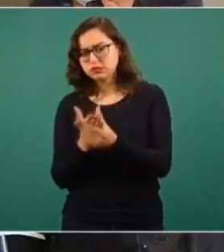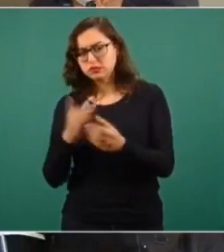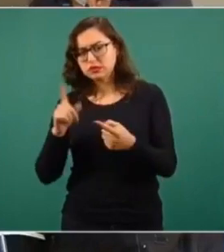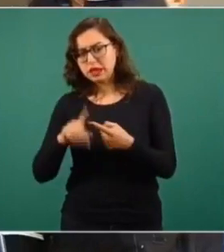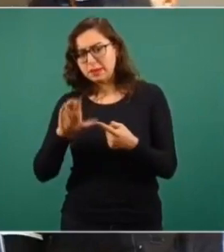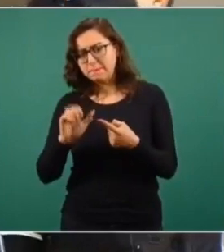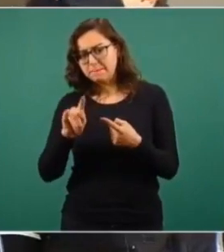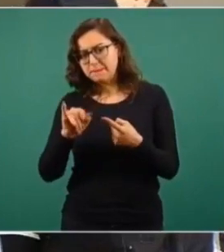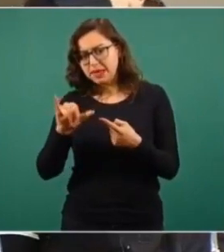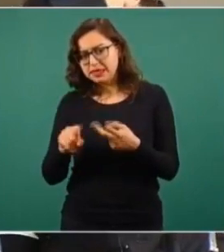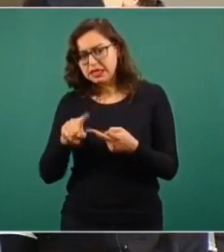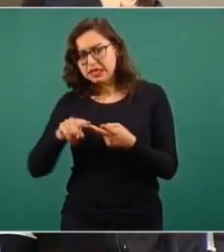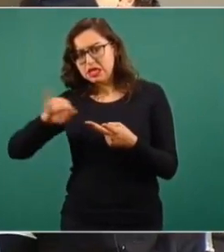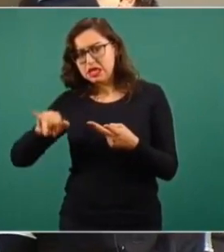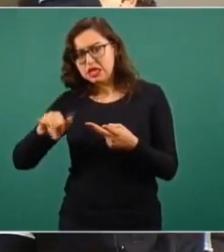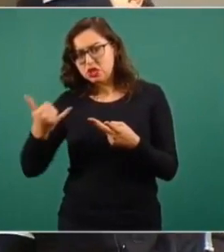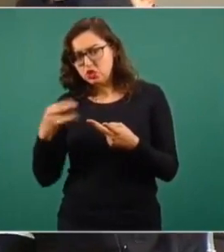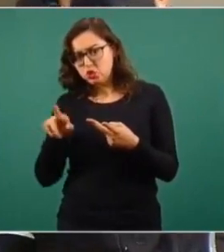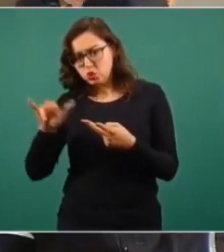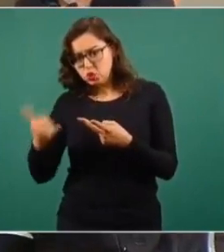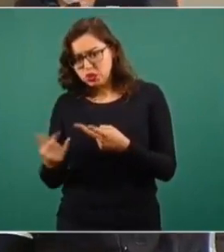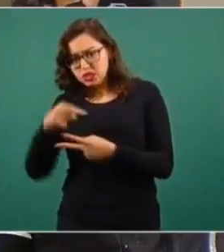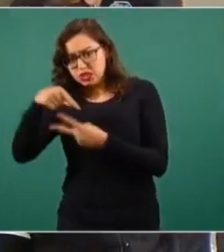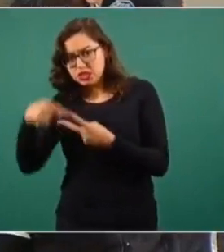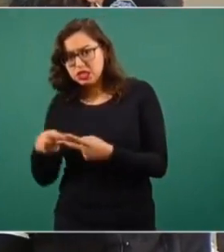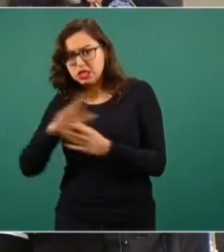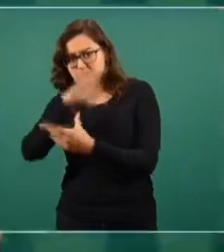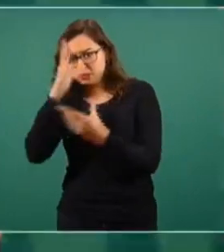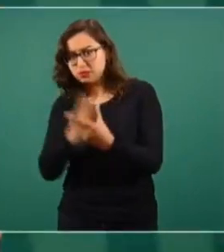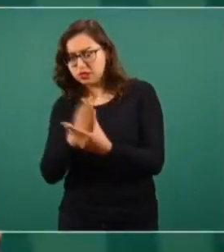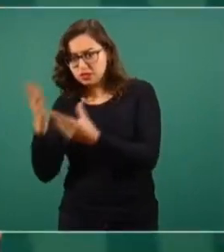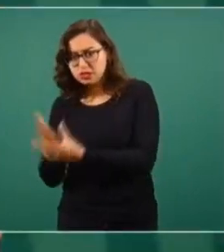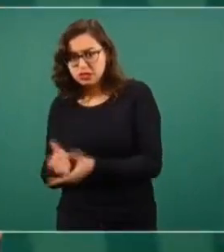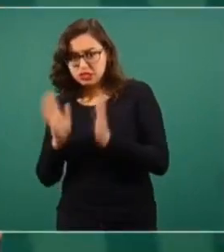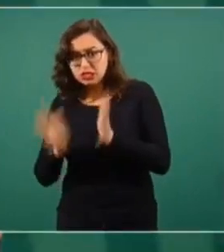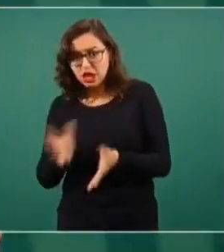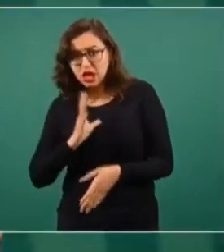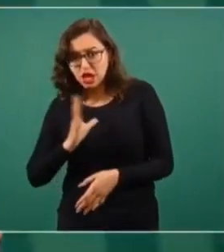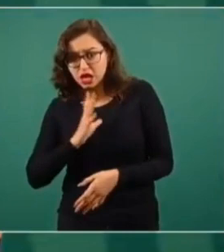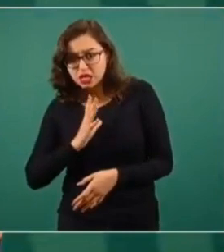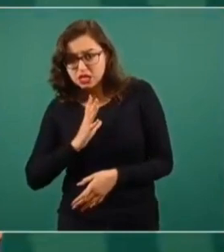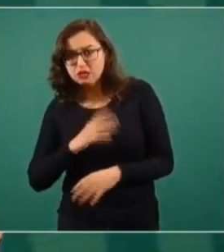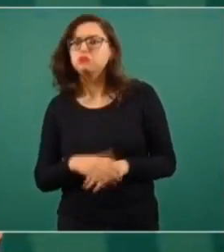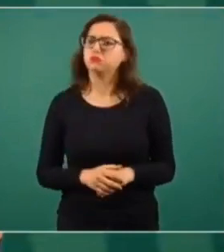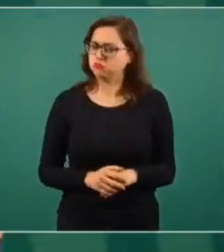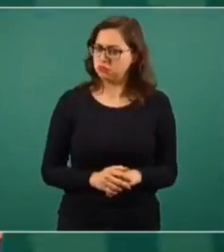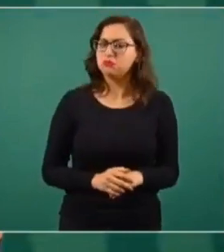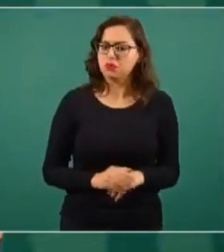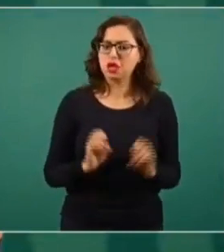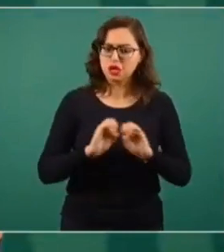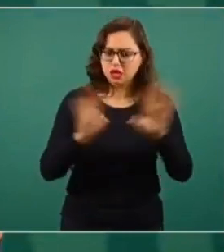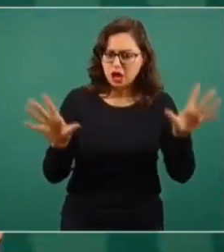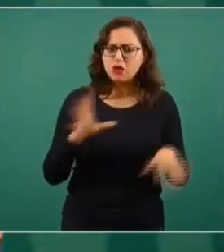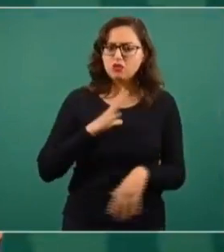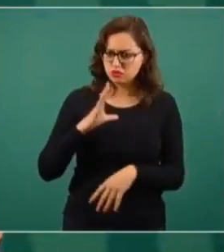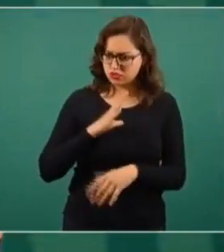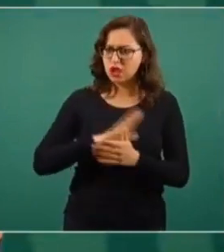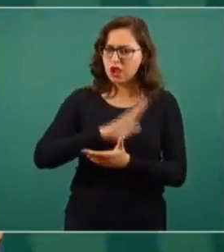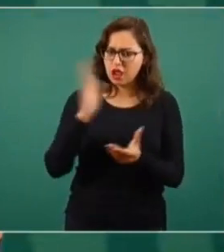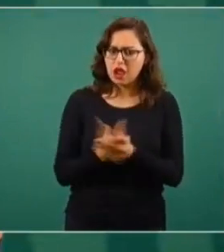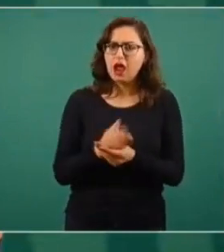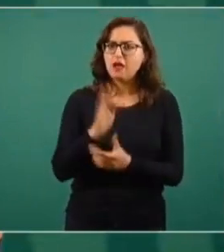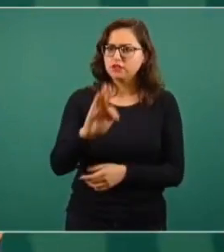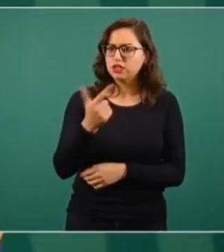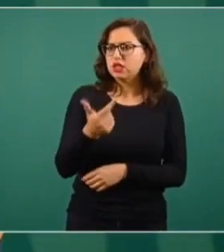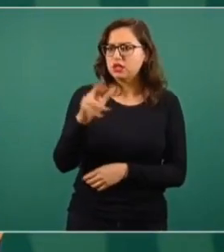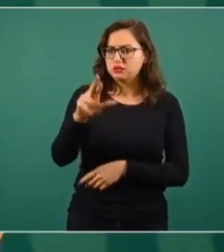Yacola, parece que va a llegar a la… No, tenemos, los entes tenemos el seguimiento que está en manos de la Fiscalía. Yo estoy en